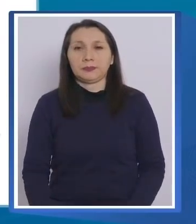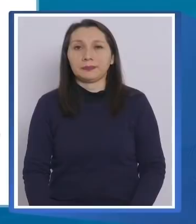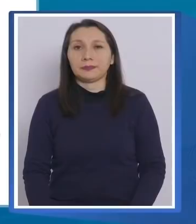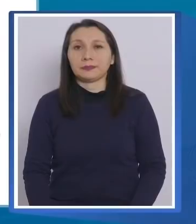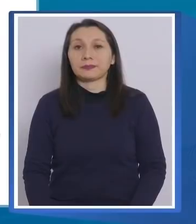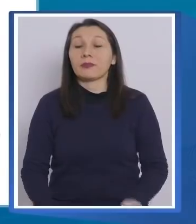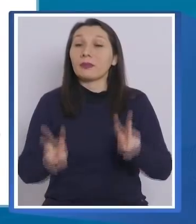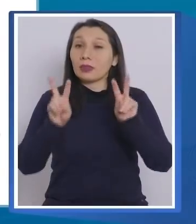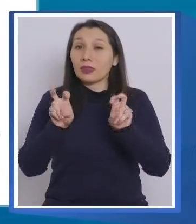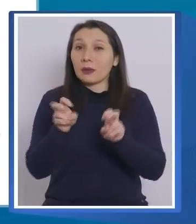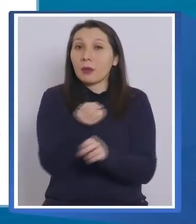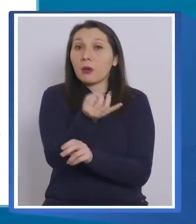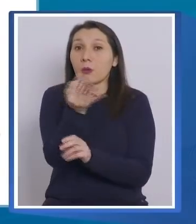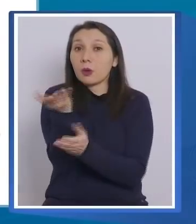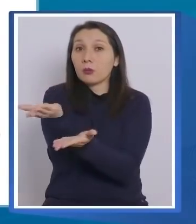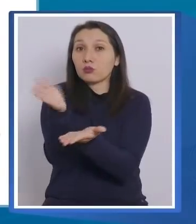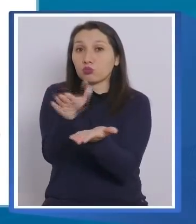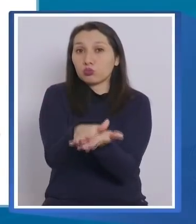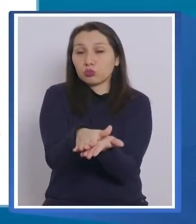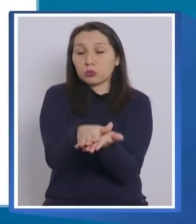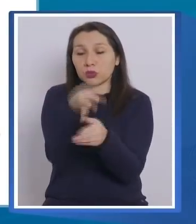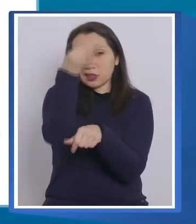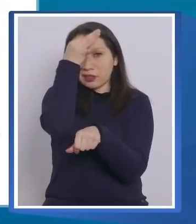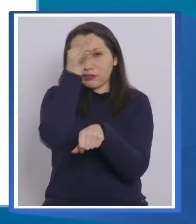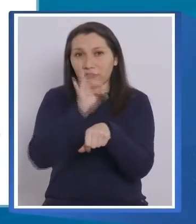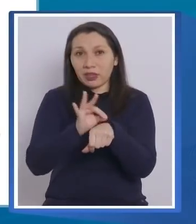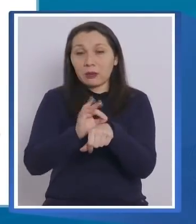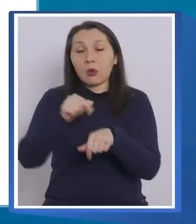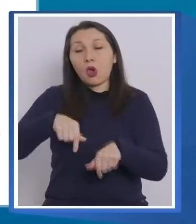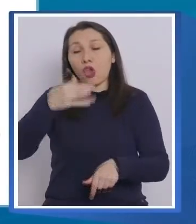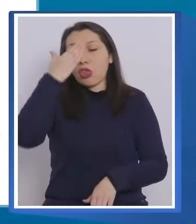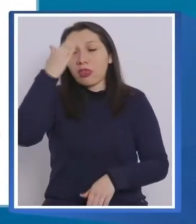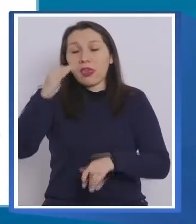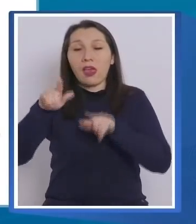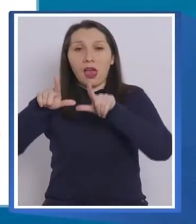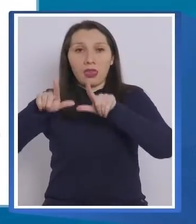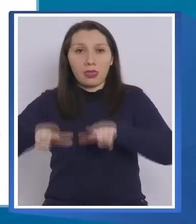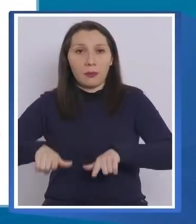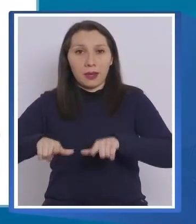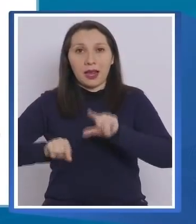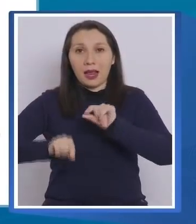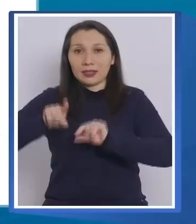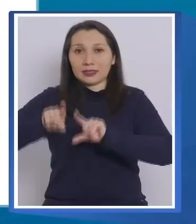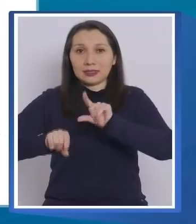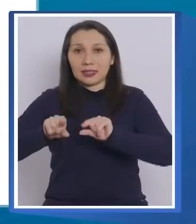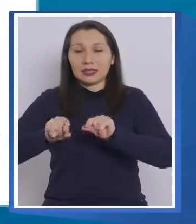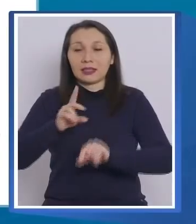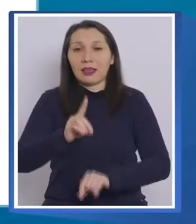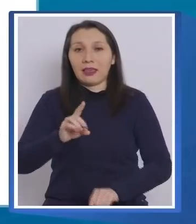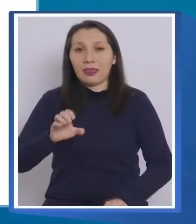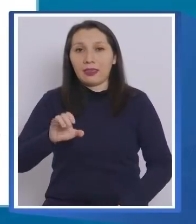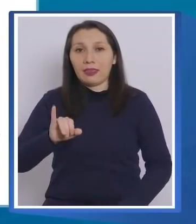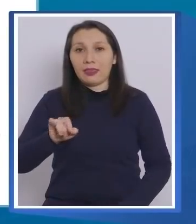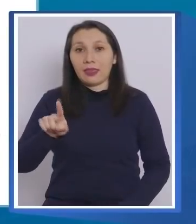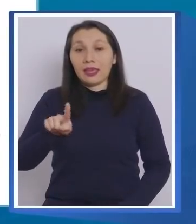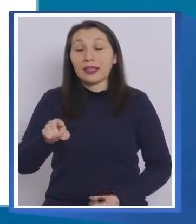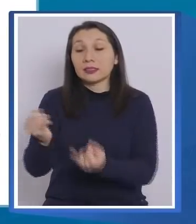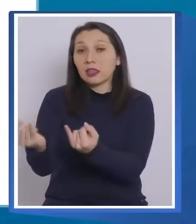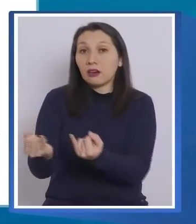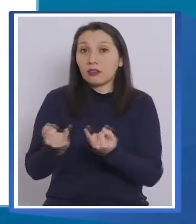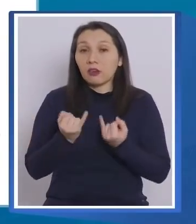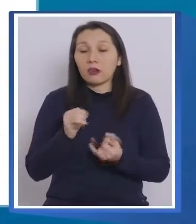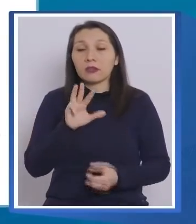En cuanto a la mortalidad por esta enfermedad, el día de hoy el Departamento de Estadística, DEIS, reportó